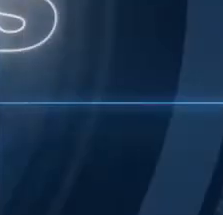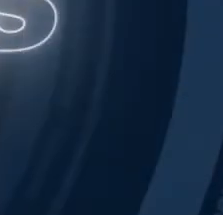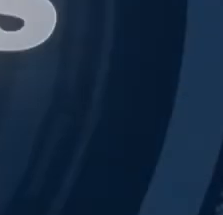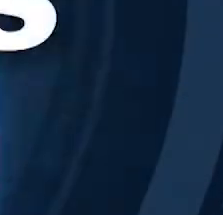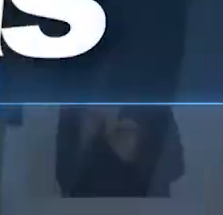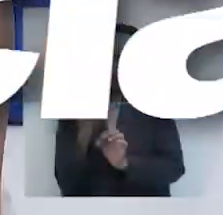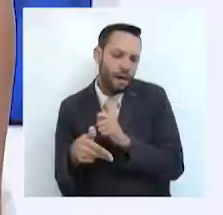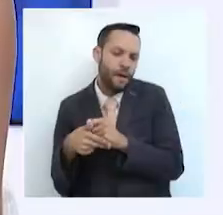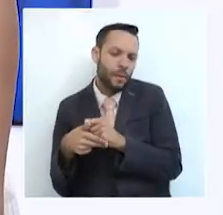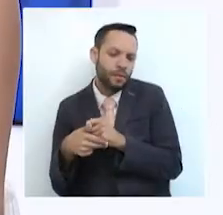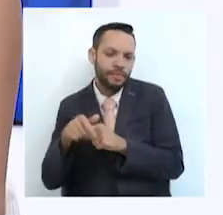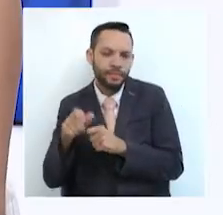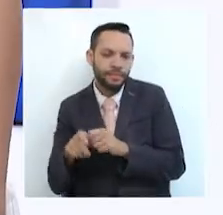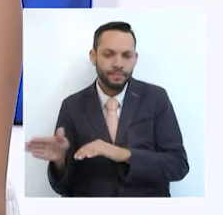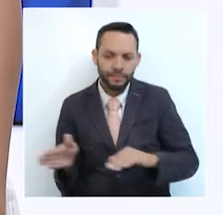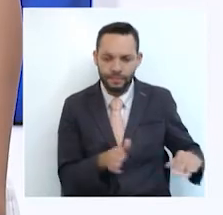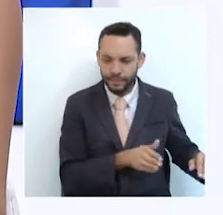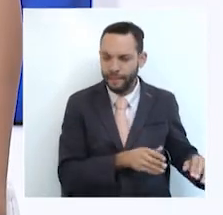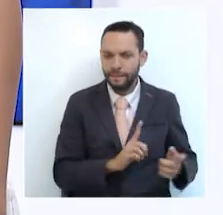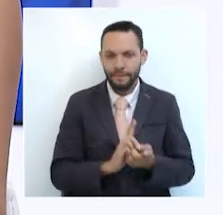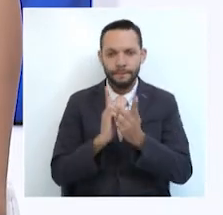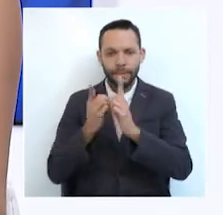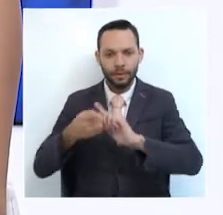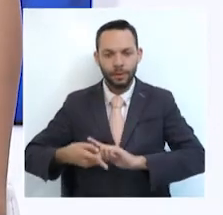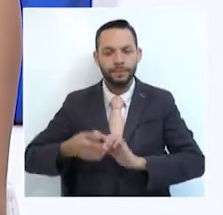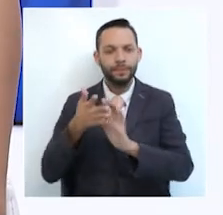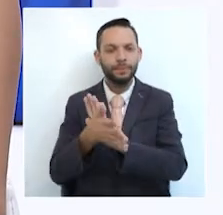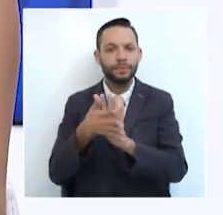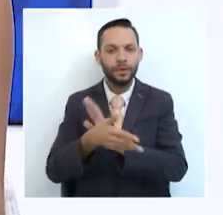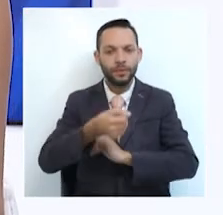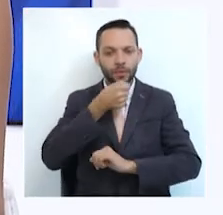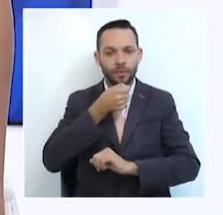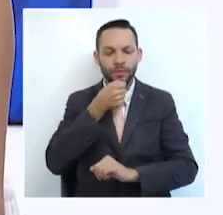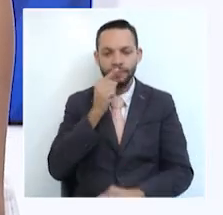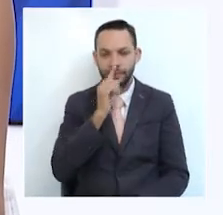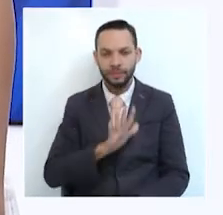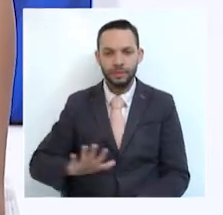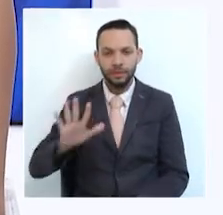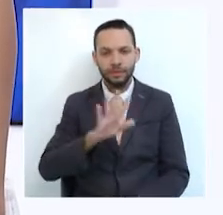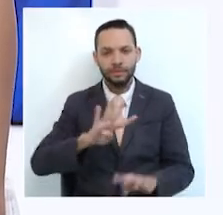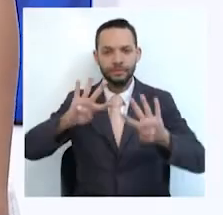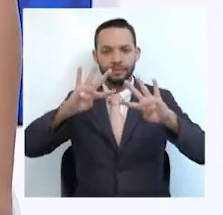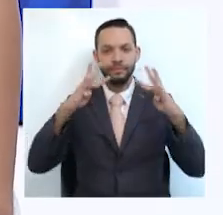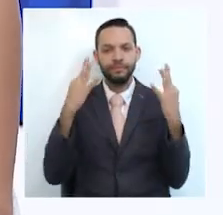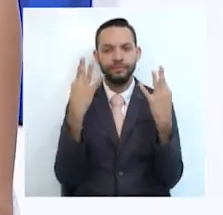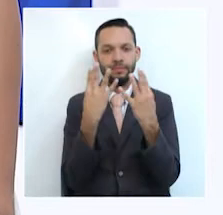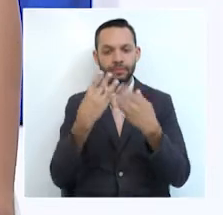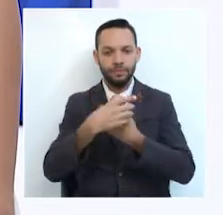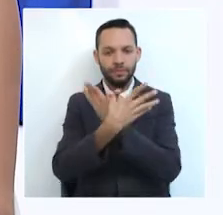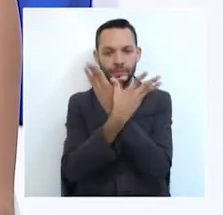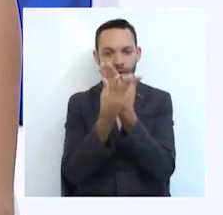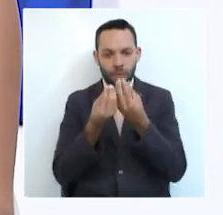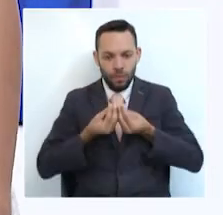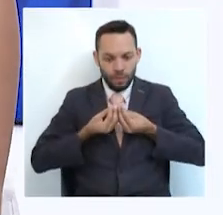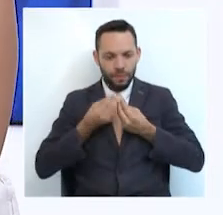por estos días. Cambiamos de información. Esos son noticias nacionales. La plenaria del Senado aprobó el informe de